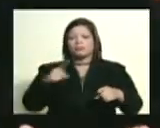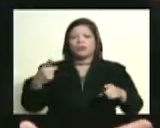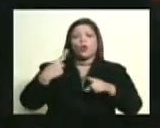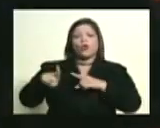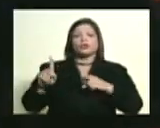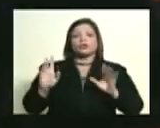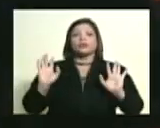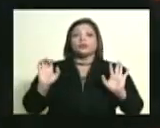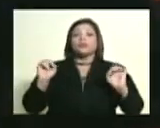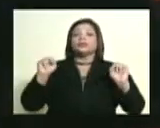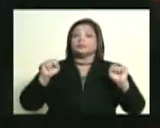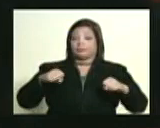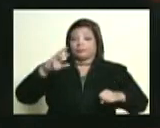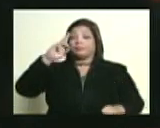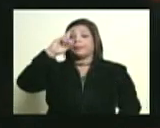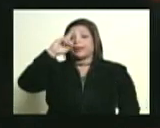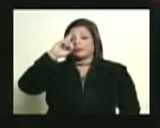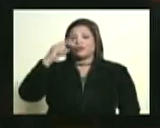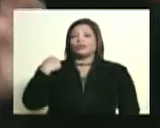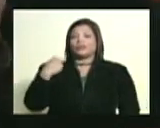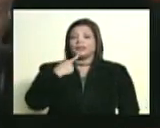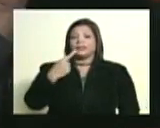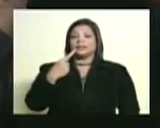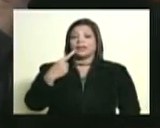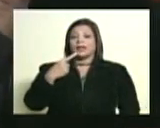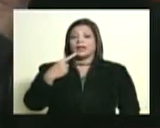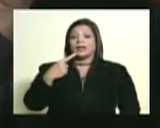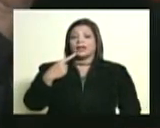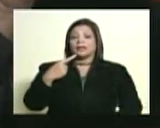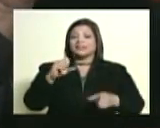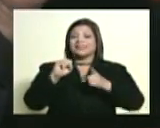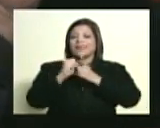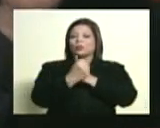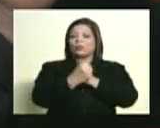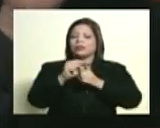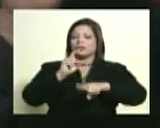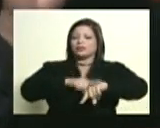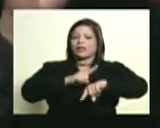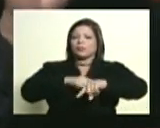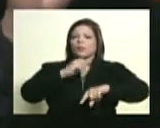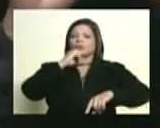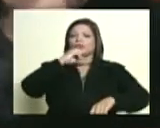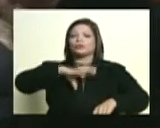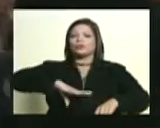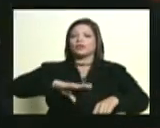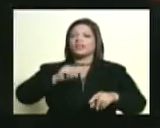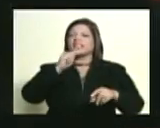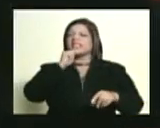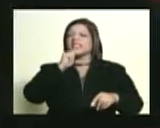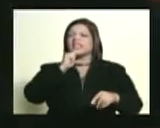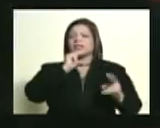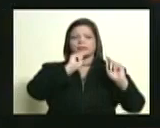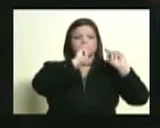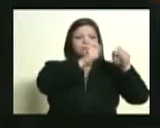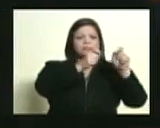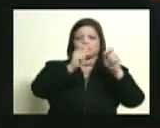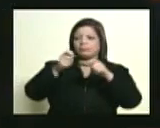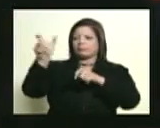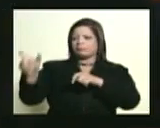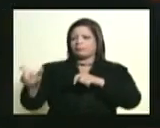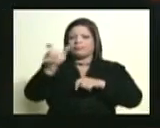Sí, es cierto. Las circunstancias determinan a los individuos.